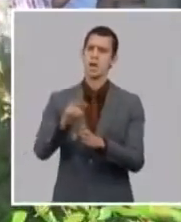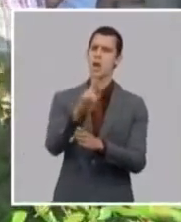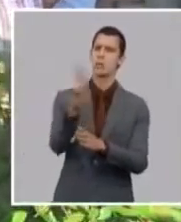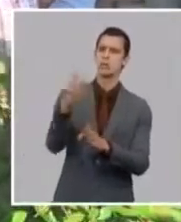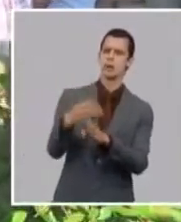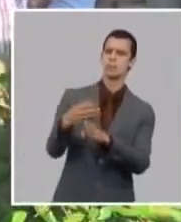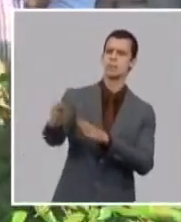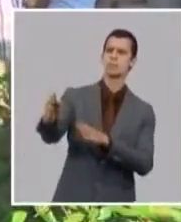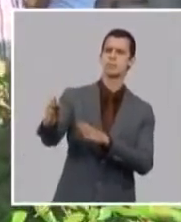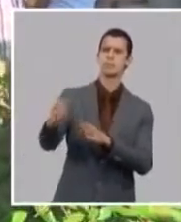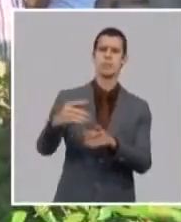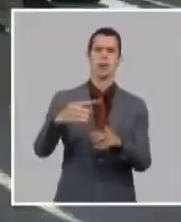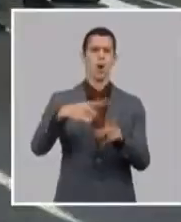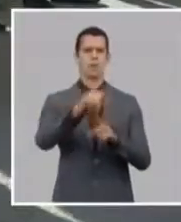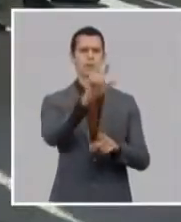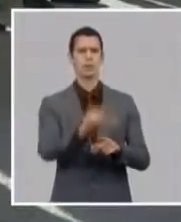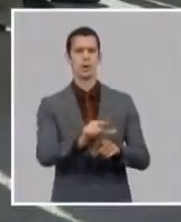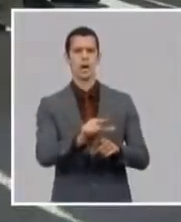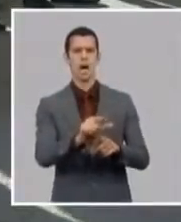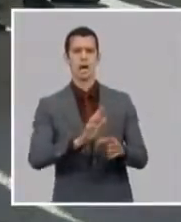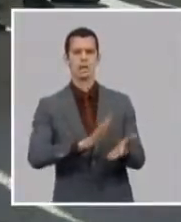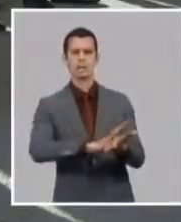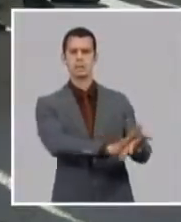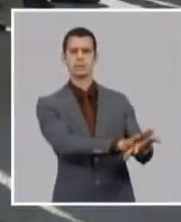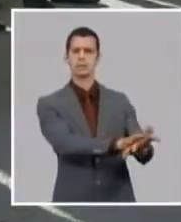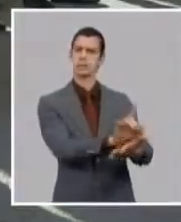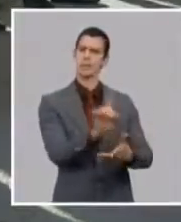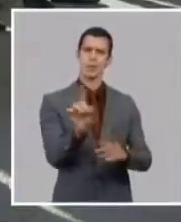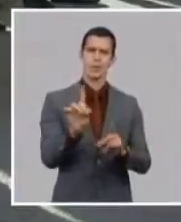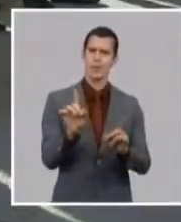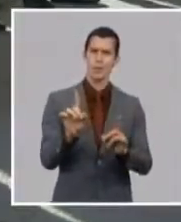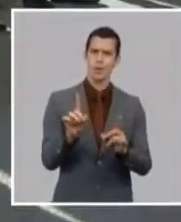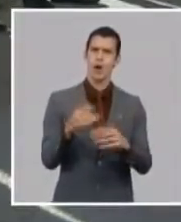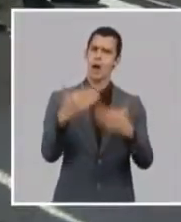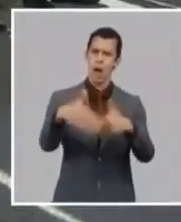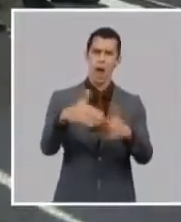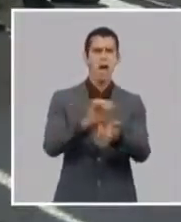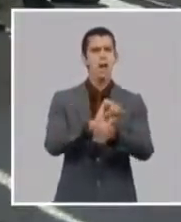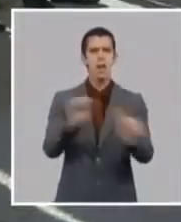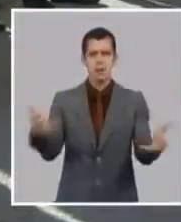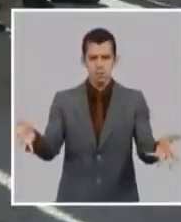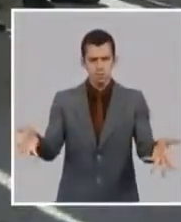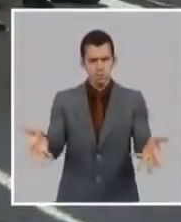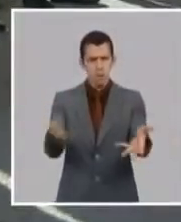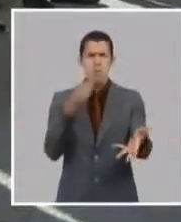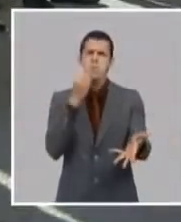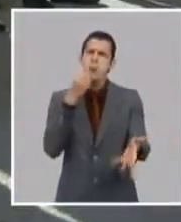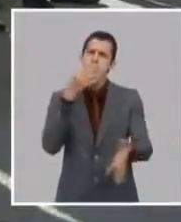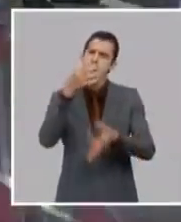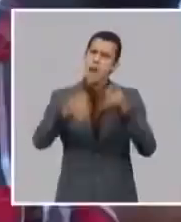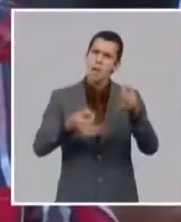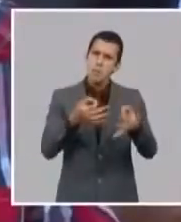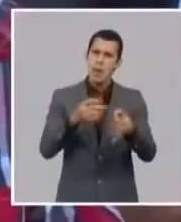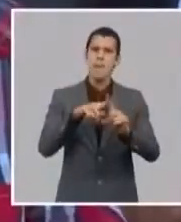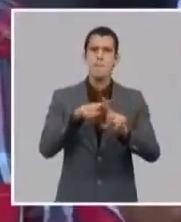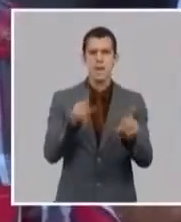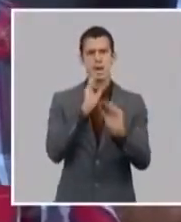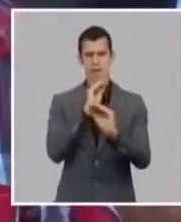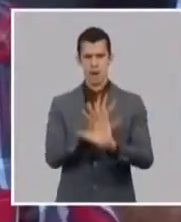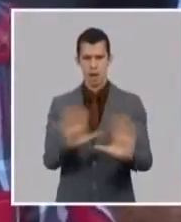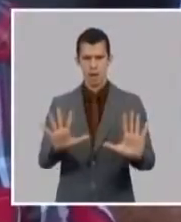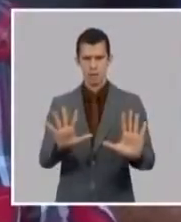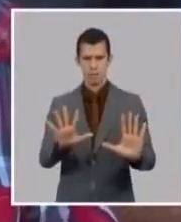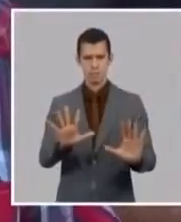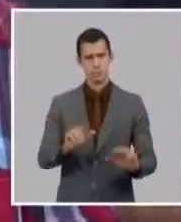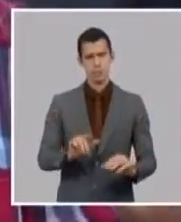los revolucionarios al frente con todos los que se incluyan tienen el deber de proteger lo que es